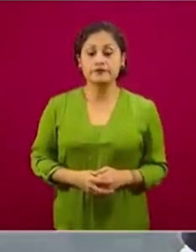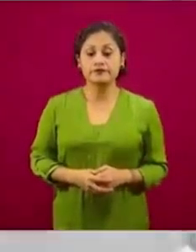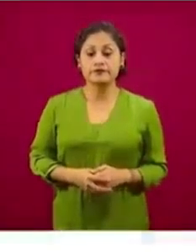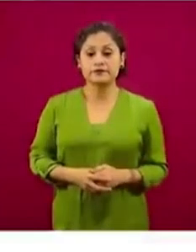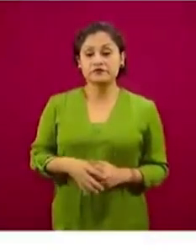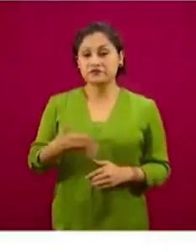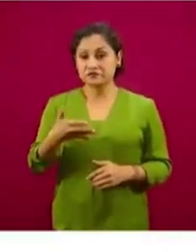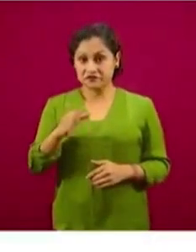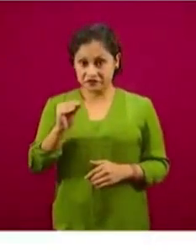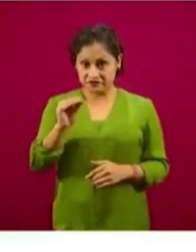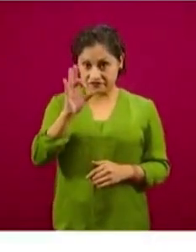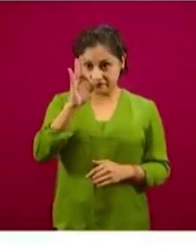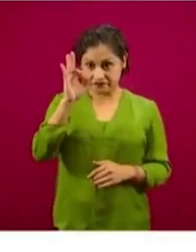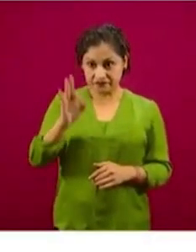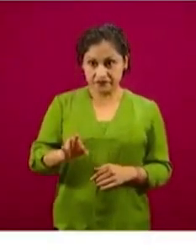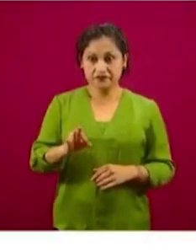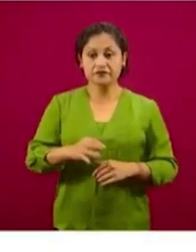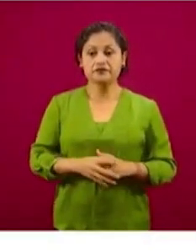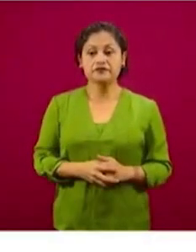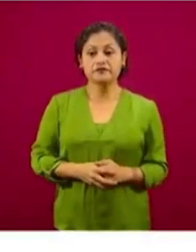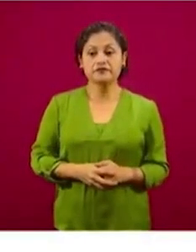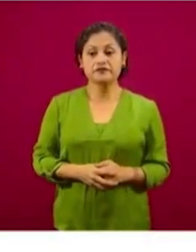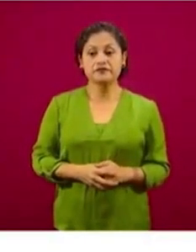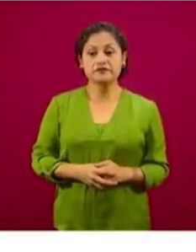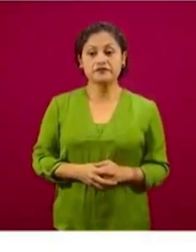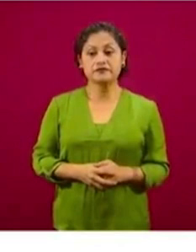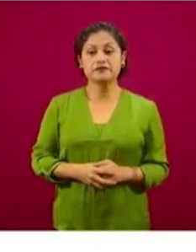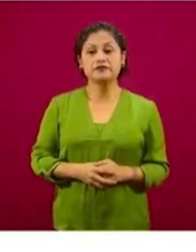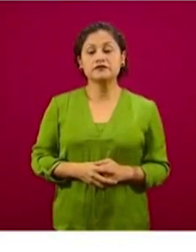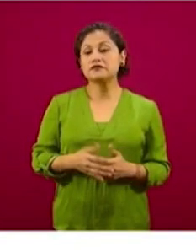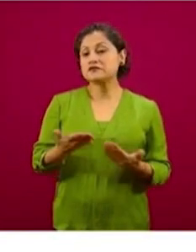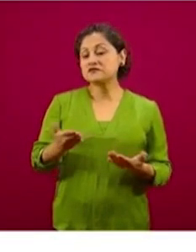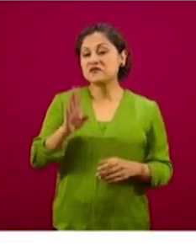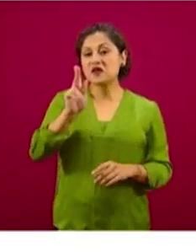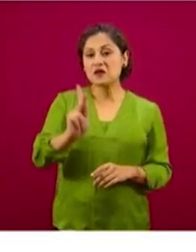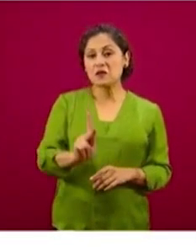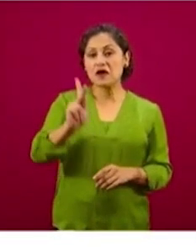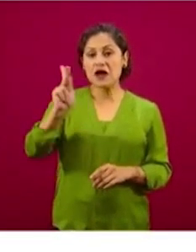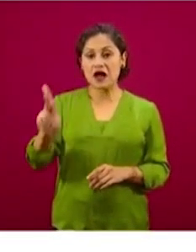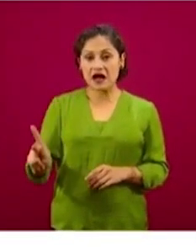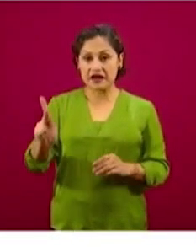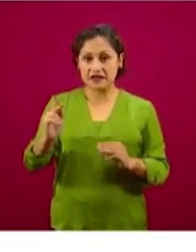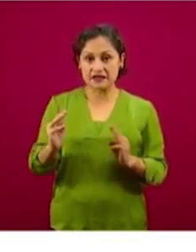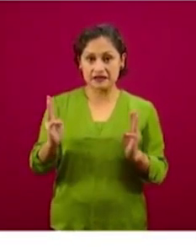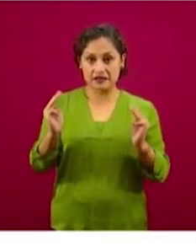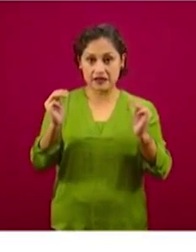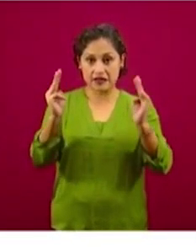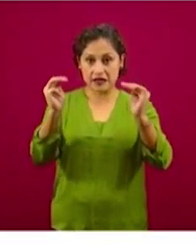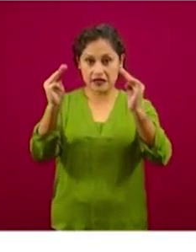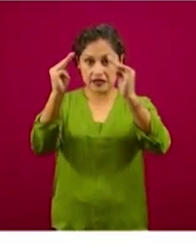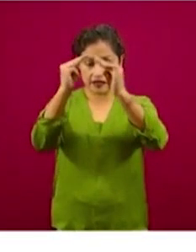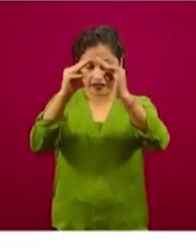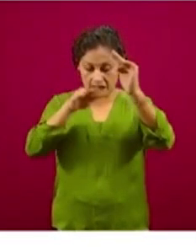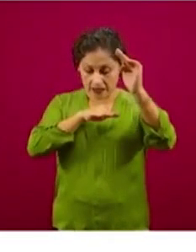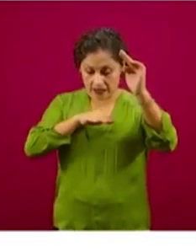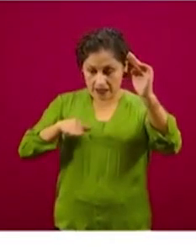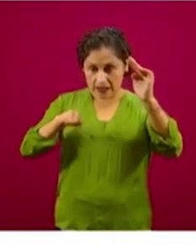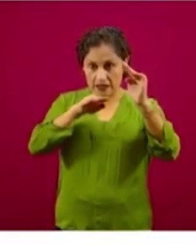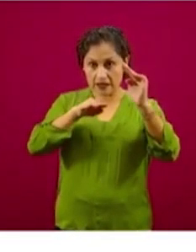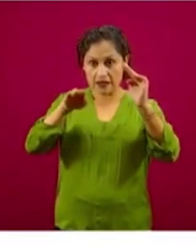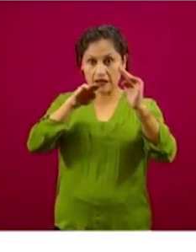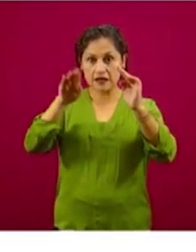viéramos así, si nuestra meta es subir hasta la parte alta del Templo de las Inscripciones, estaríamos más o menos por este